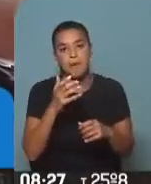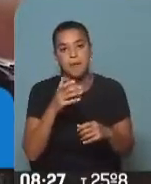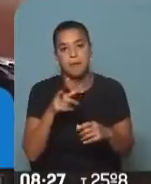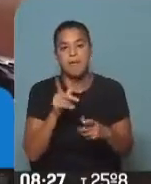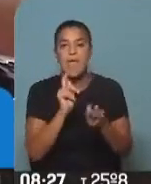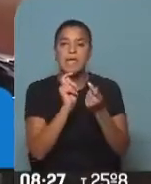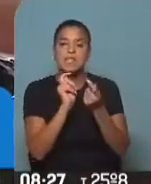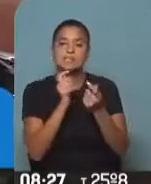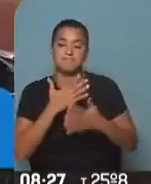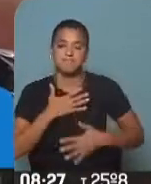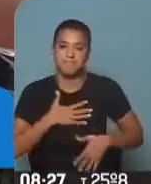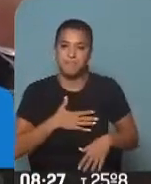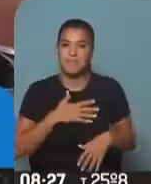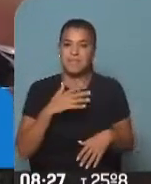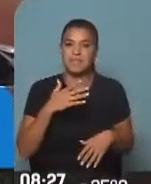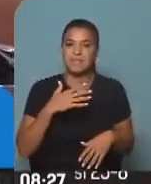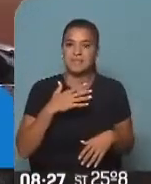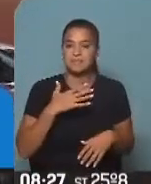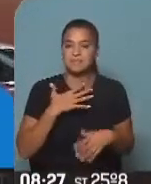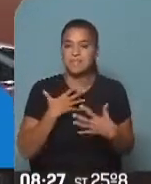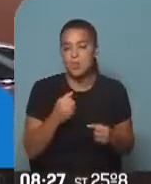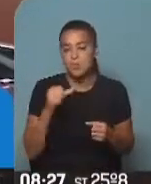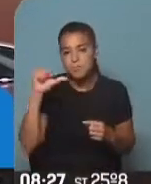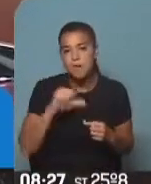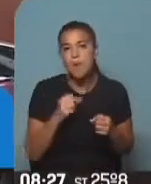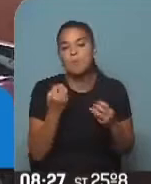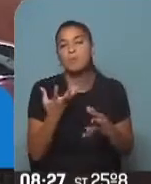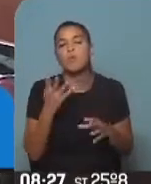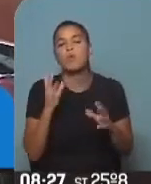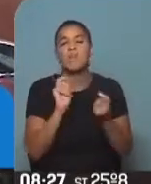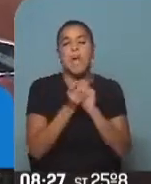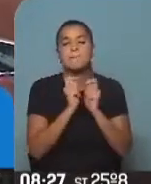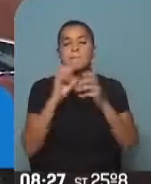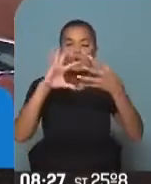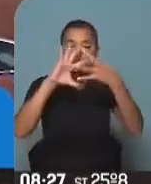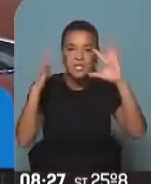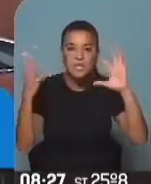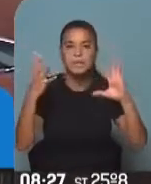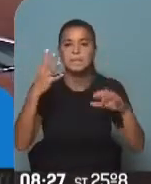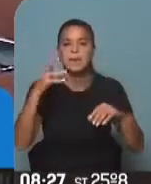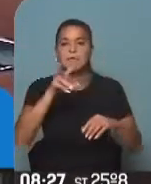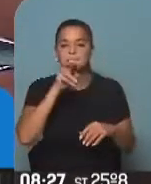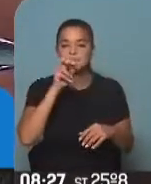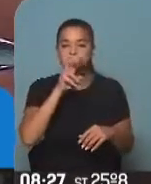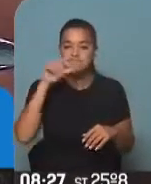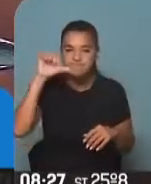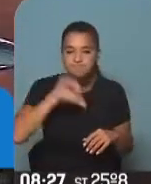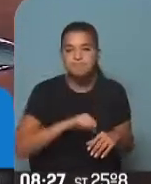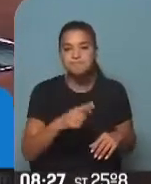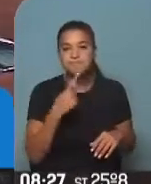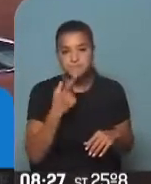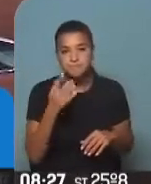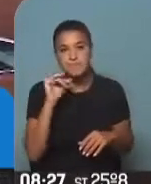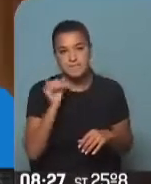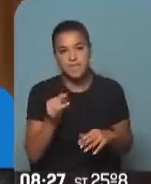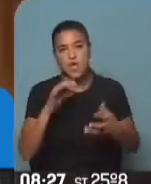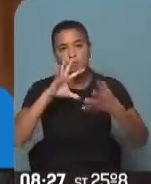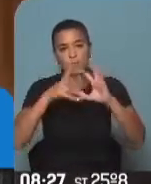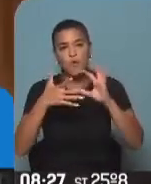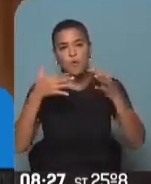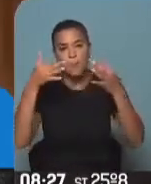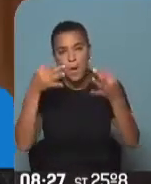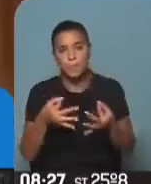cambios climáticos y las personas que tienen algún tipo de inconveniente respiratorio? Por supuesto, sí. Sí, usado en una forma